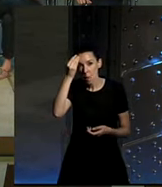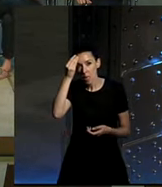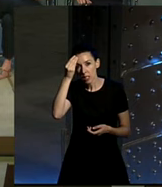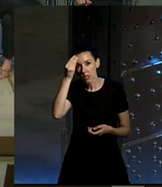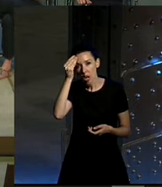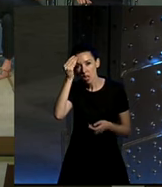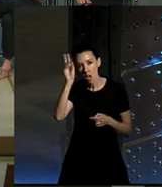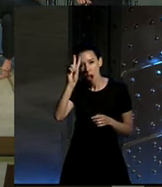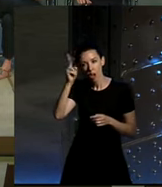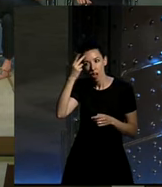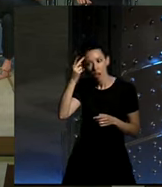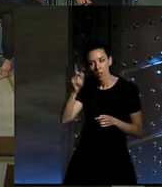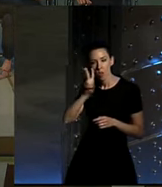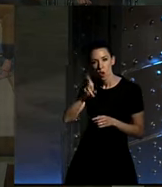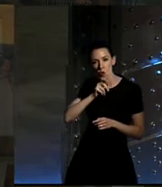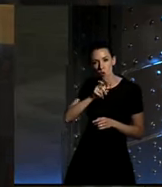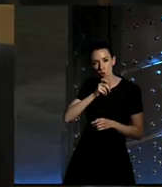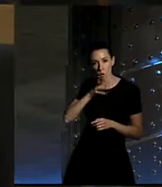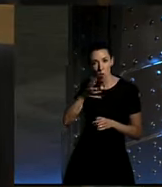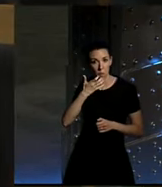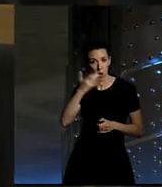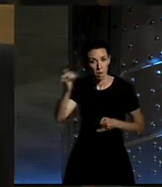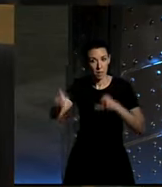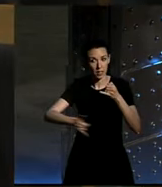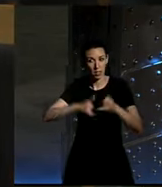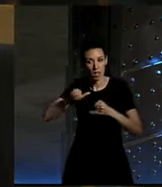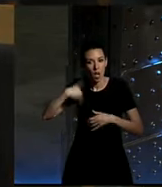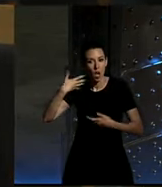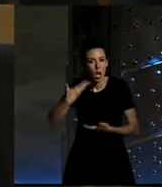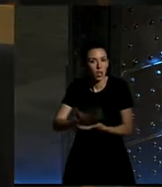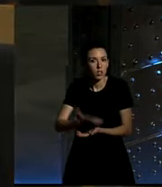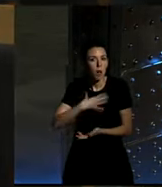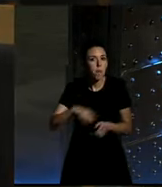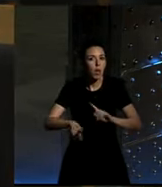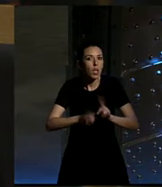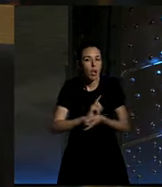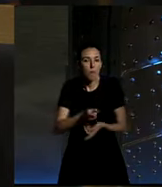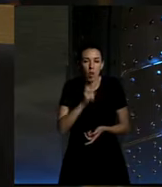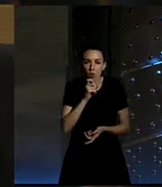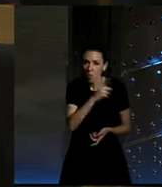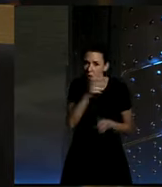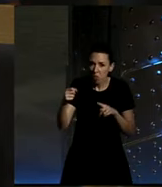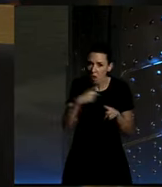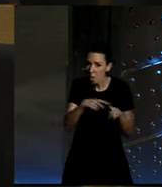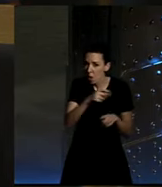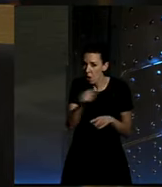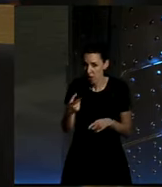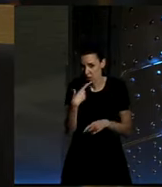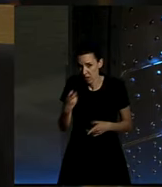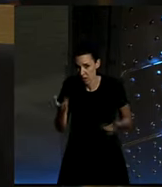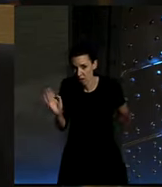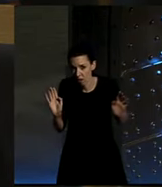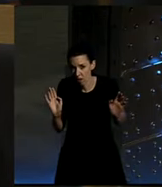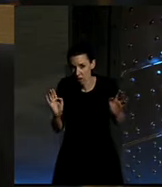nuestra forma de ver el mundo pero el hecho de montar en bicicleta ¿hasta qué punto puede llegar a cambiar? porque 100% va a ser complicado